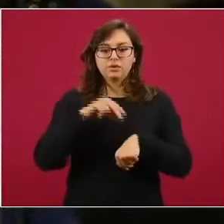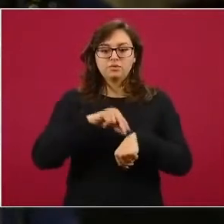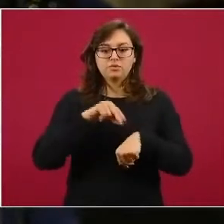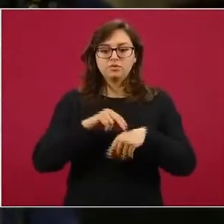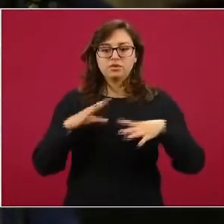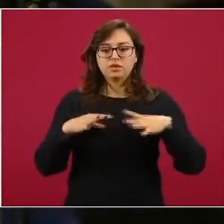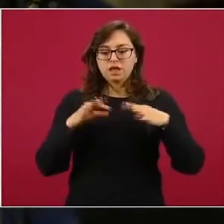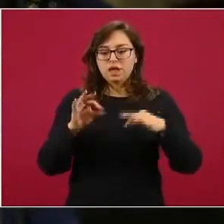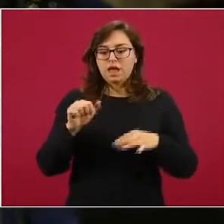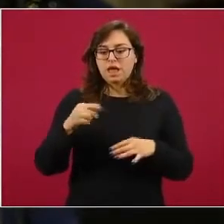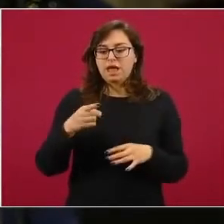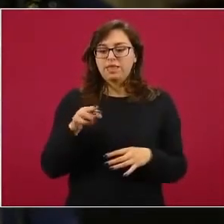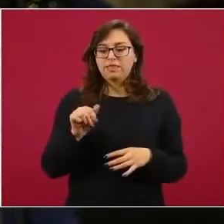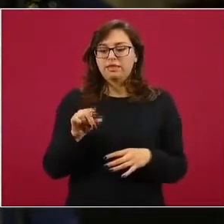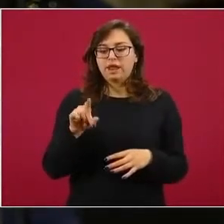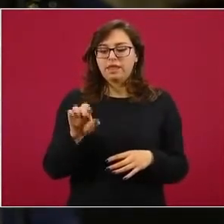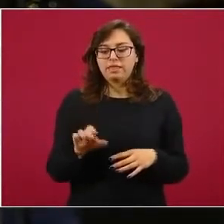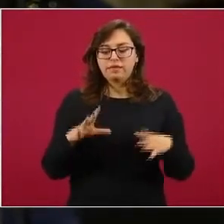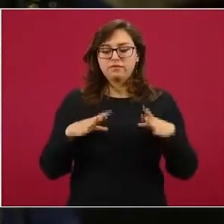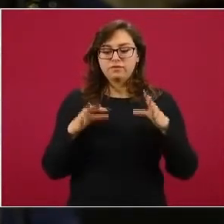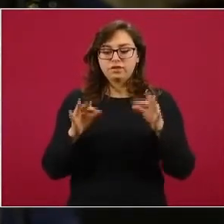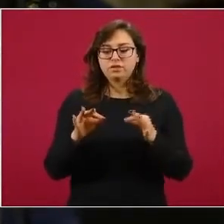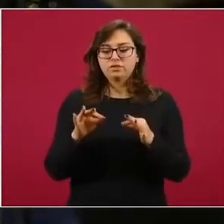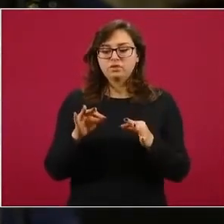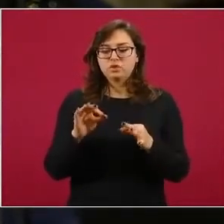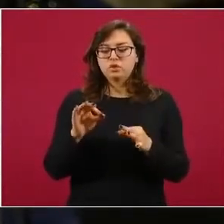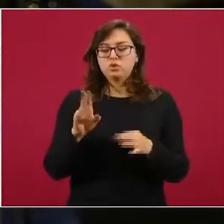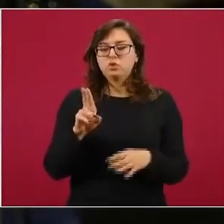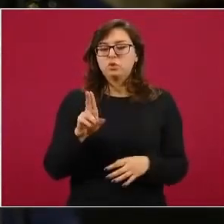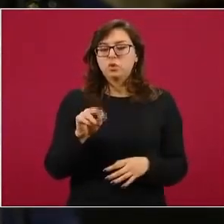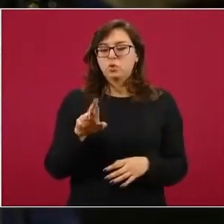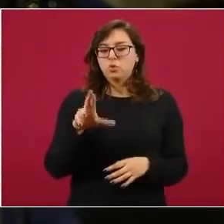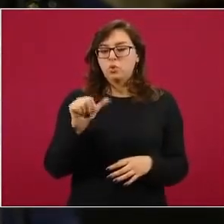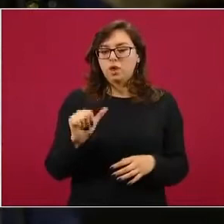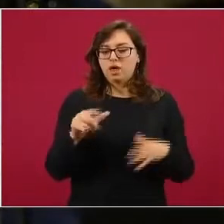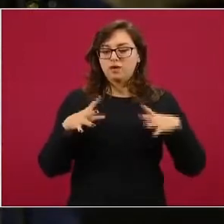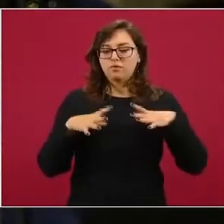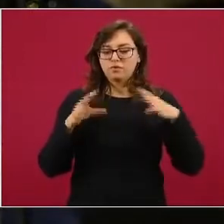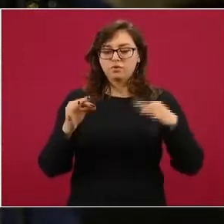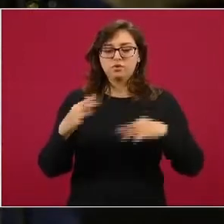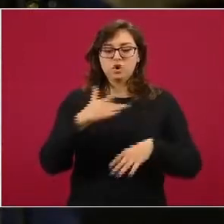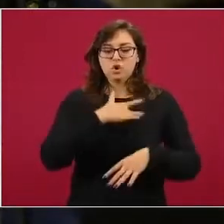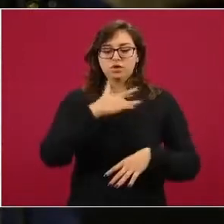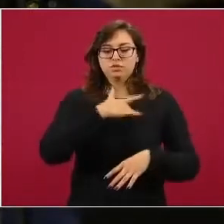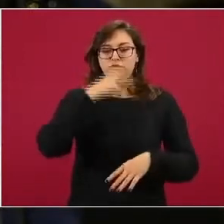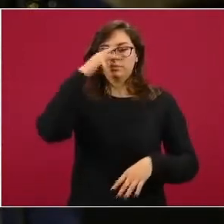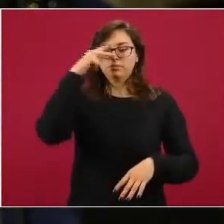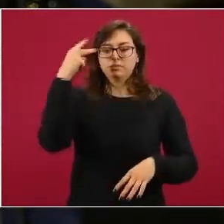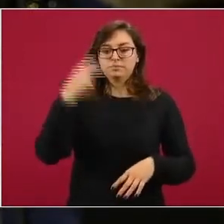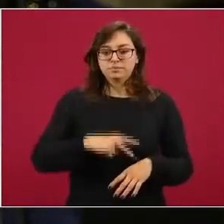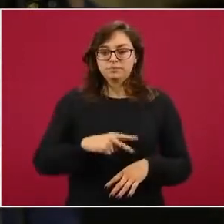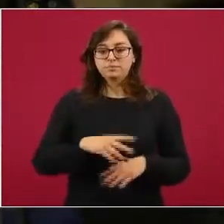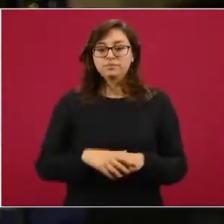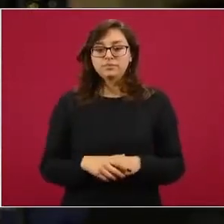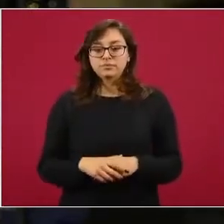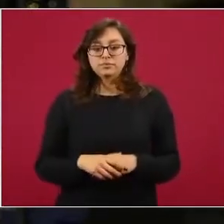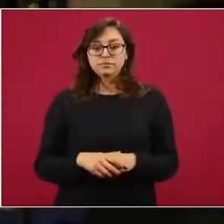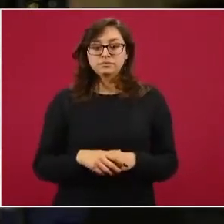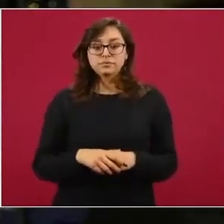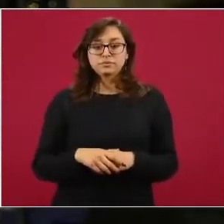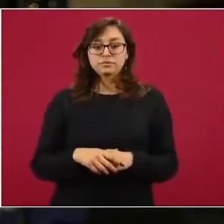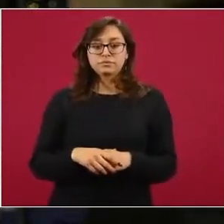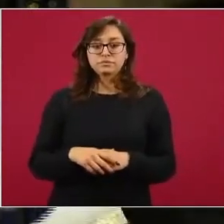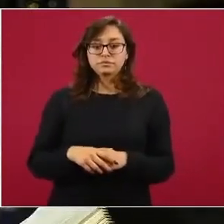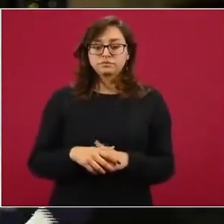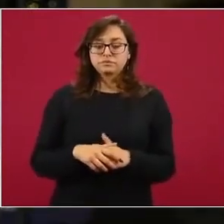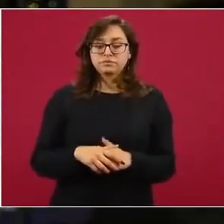Andrade, Fundación Cura y Fundación Corazón de México, algunas de las que pude identificar, que están promoviendo